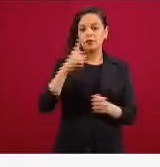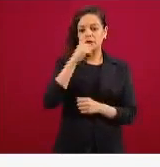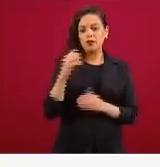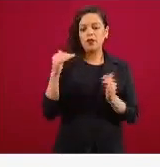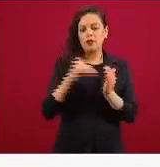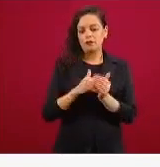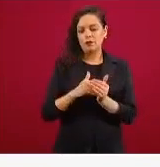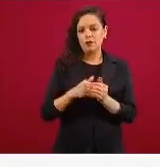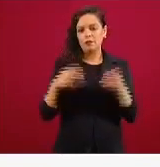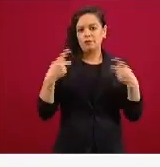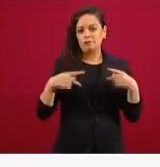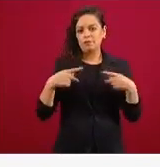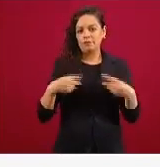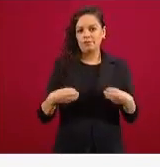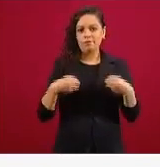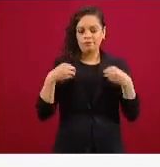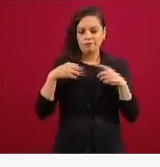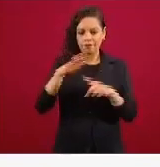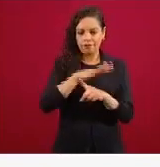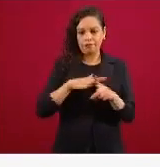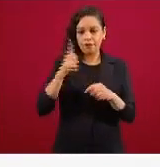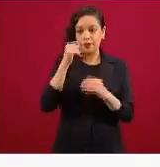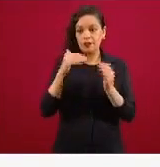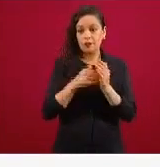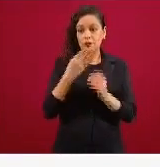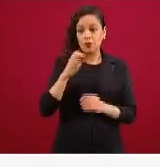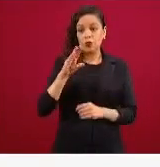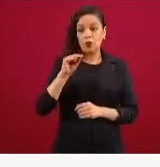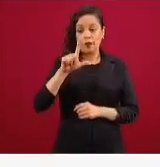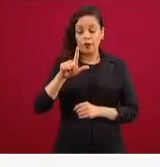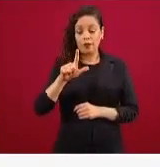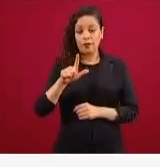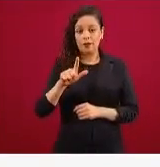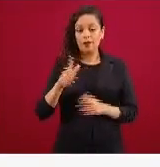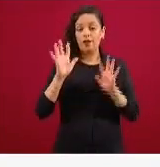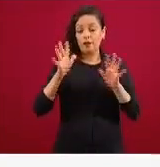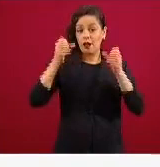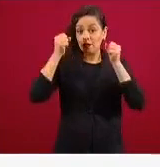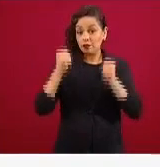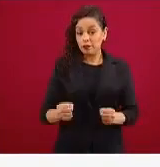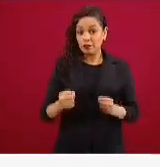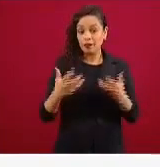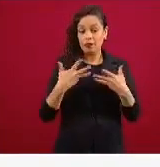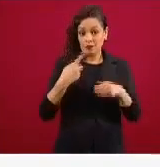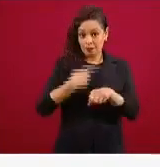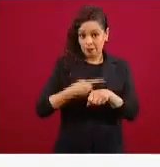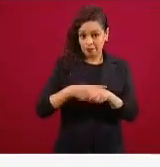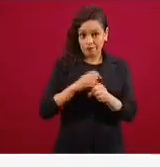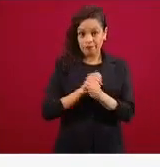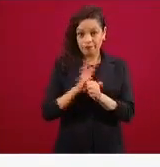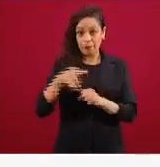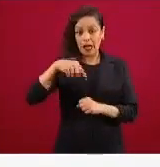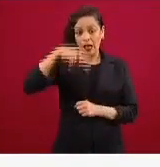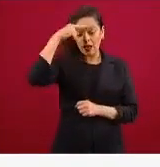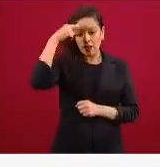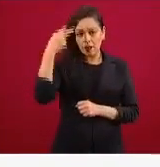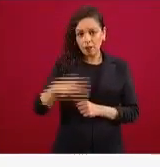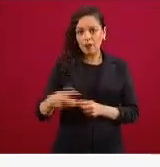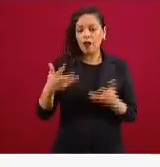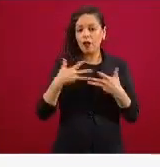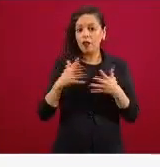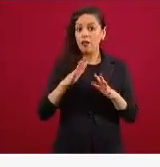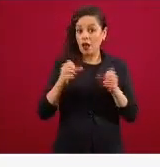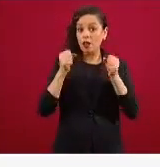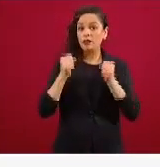global con esos 7 mil 497 casos confirmados, en México tenemos una incidencia de casos confirmados